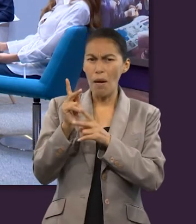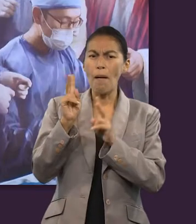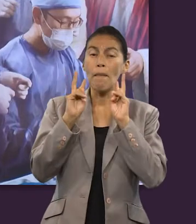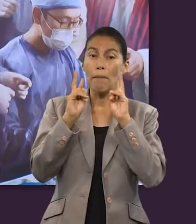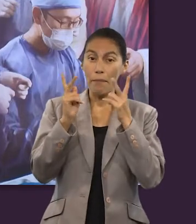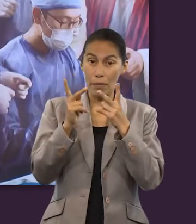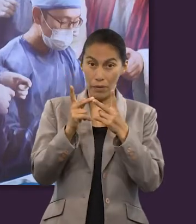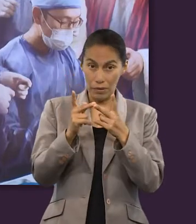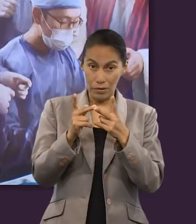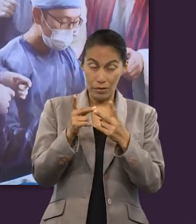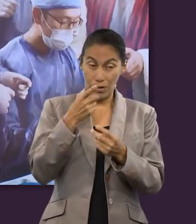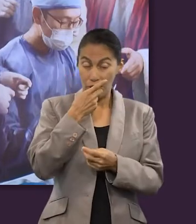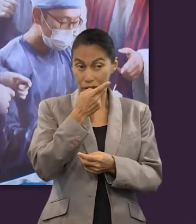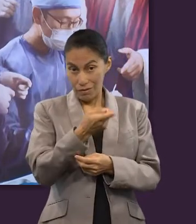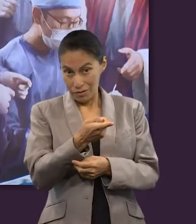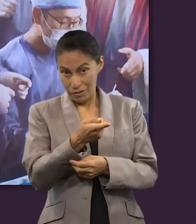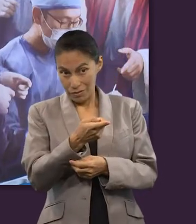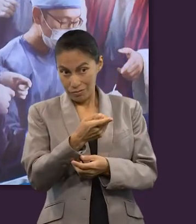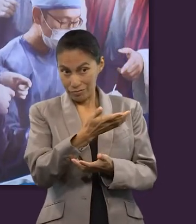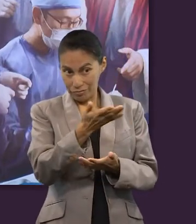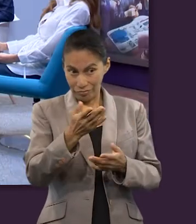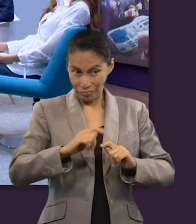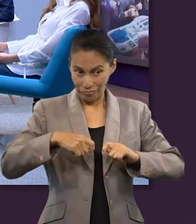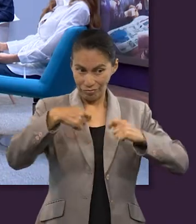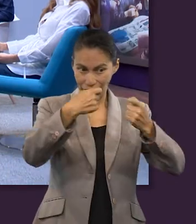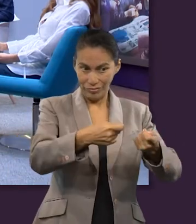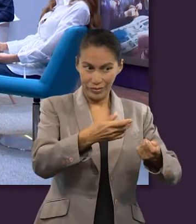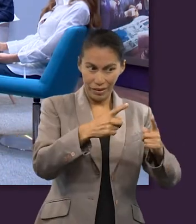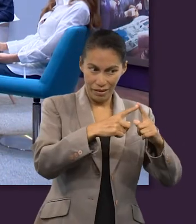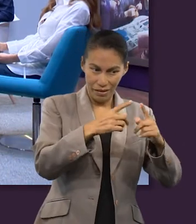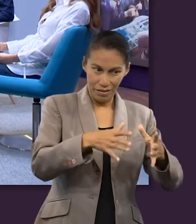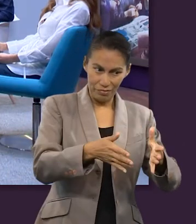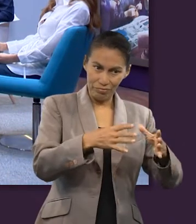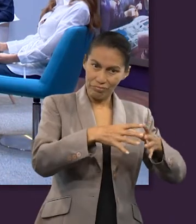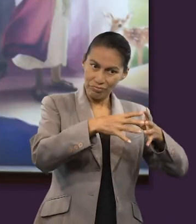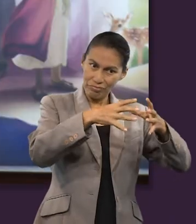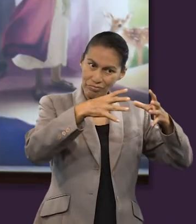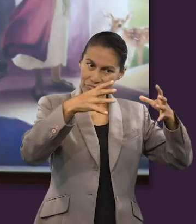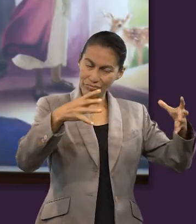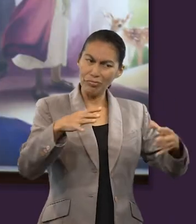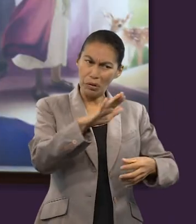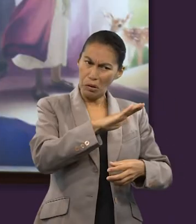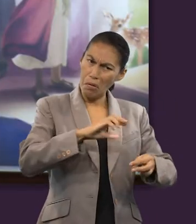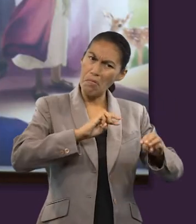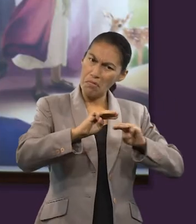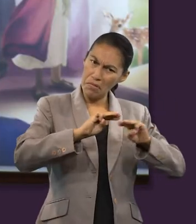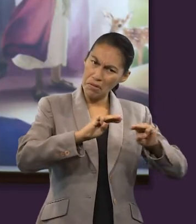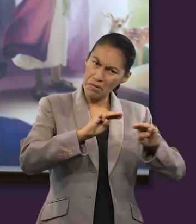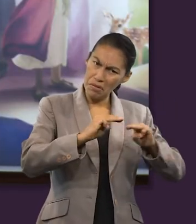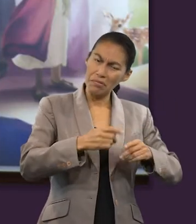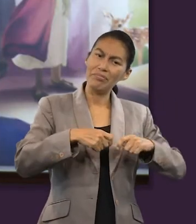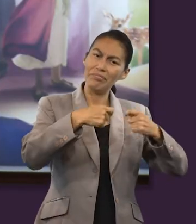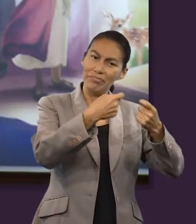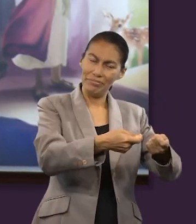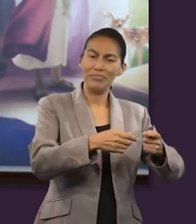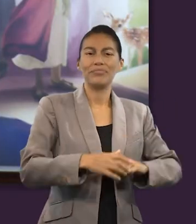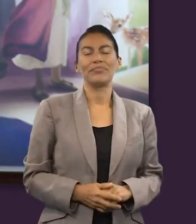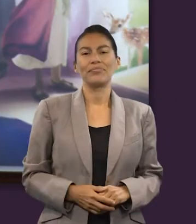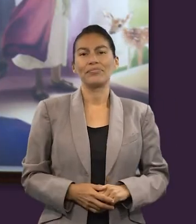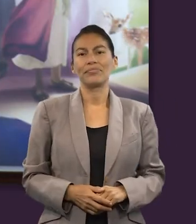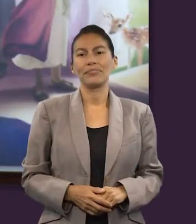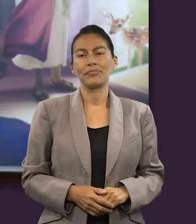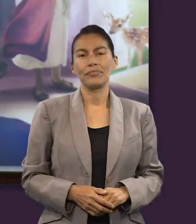pastoral con Pedro en cual le encomendó el crecimiento de la iglesia y la